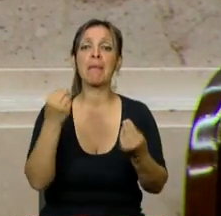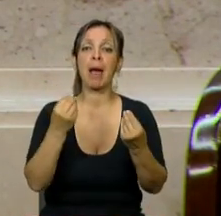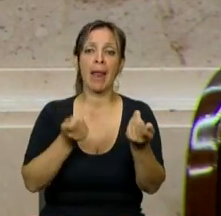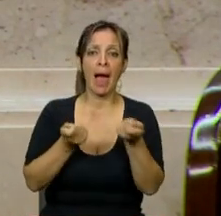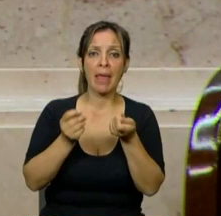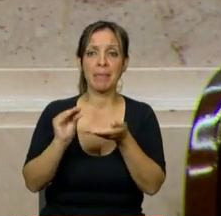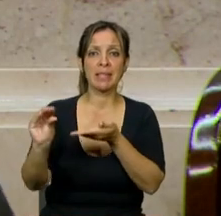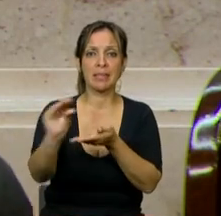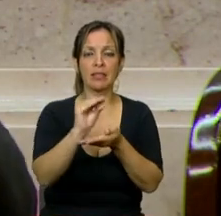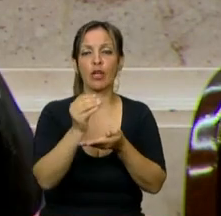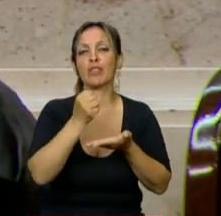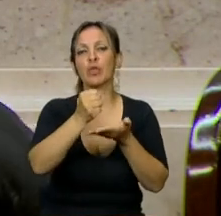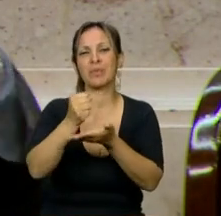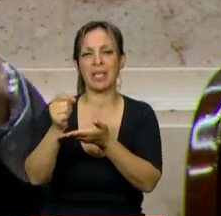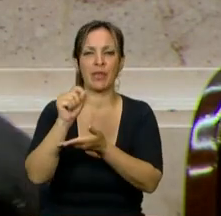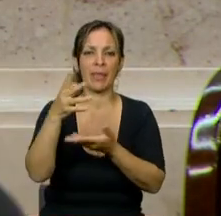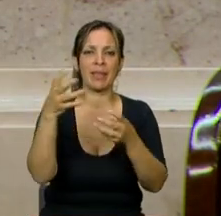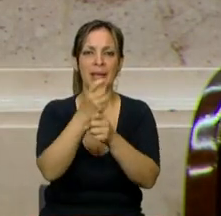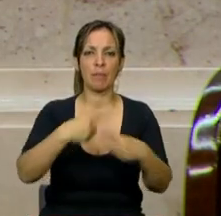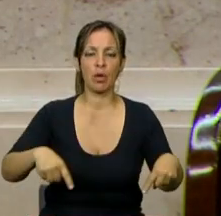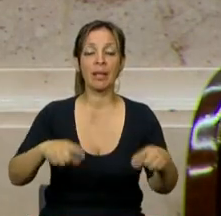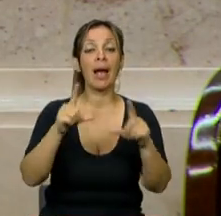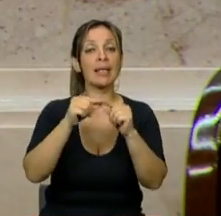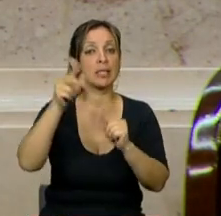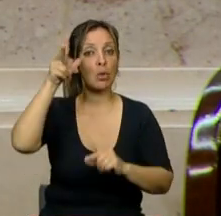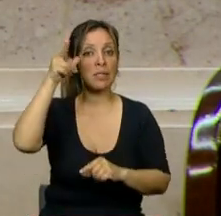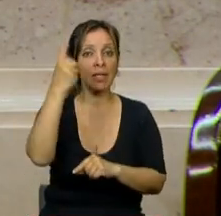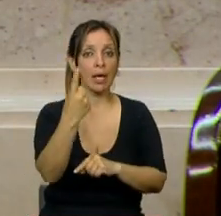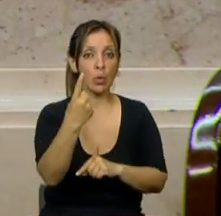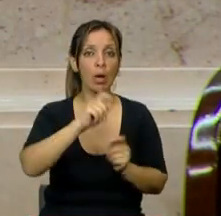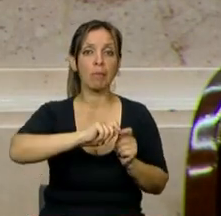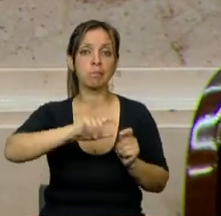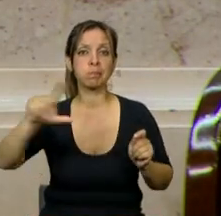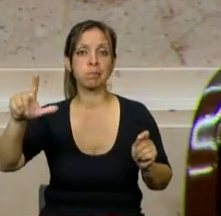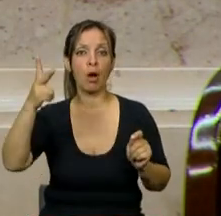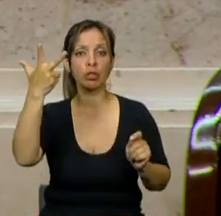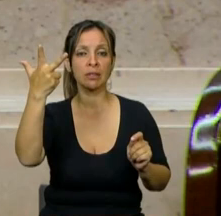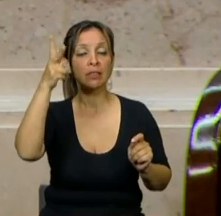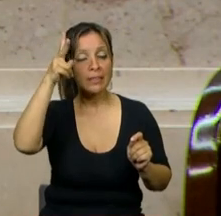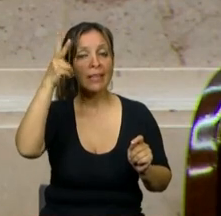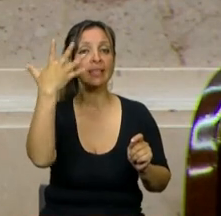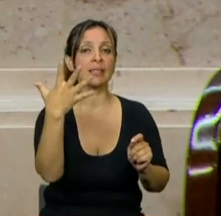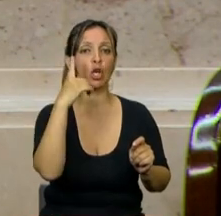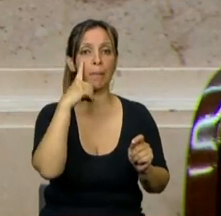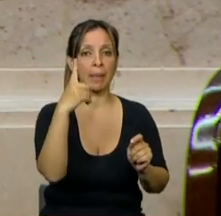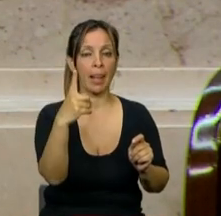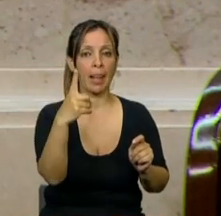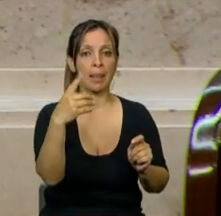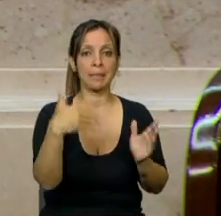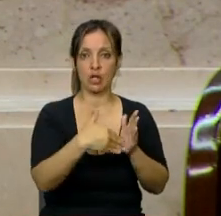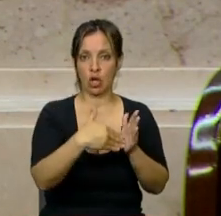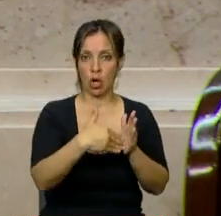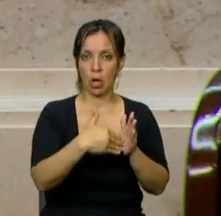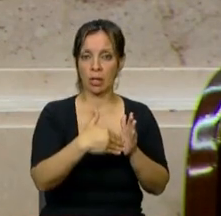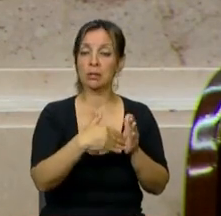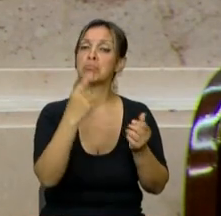Transporte, que en el artículo 81 fueron elevados a 85.000 millones.